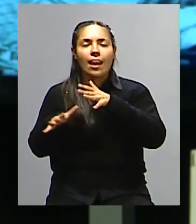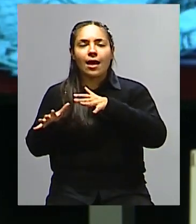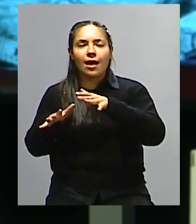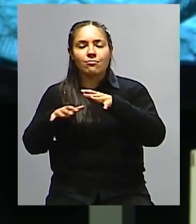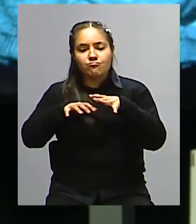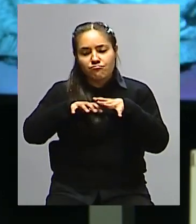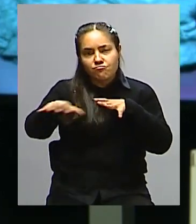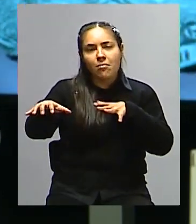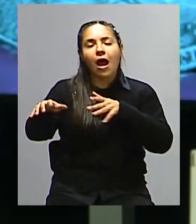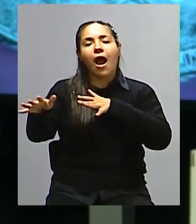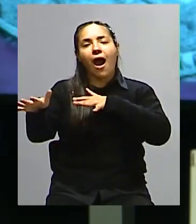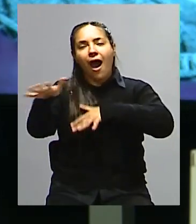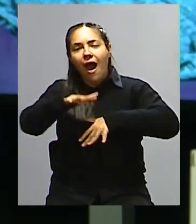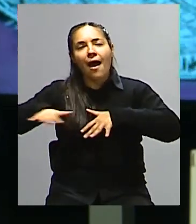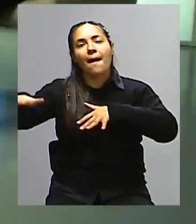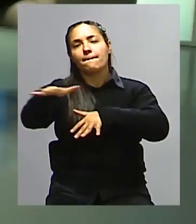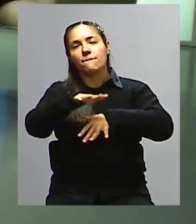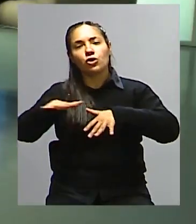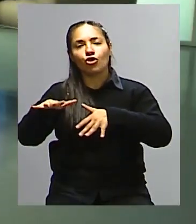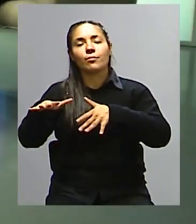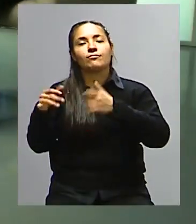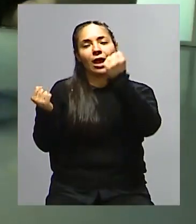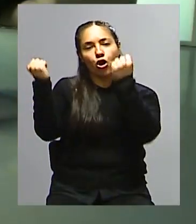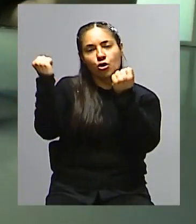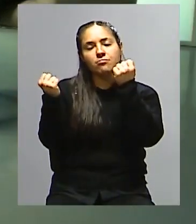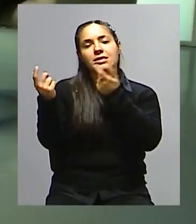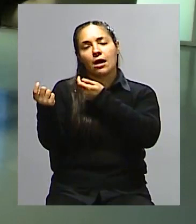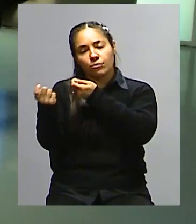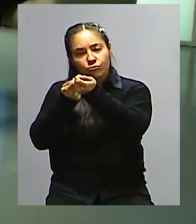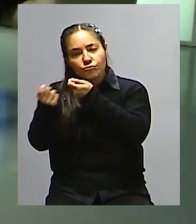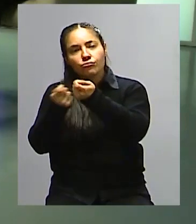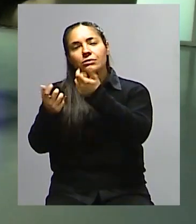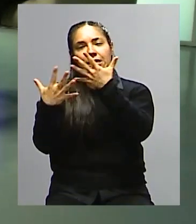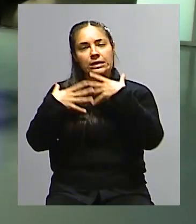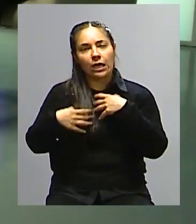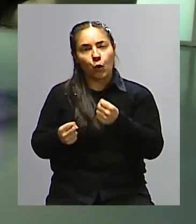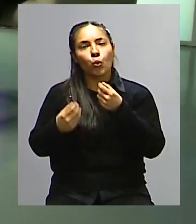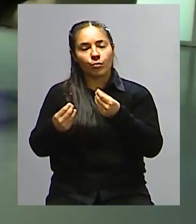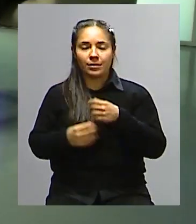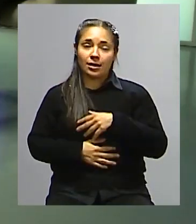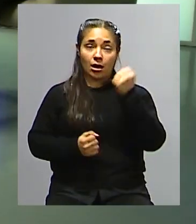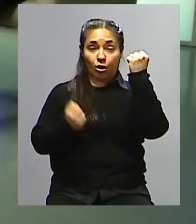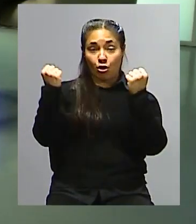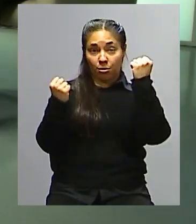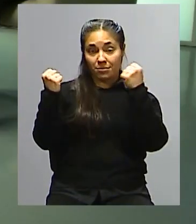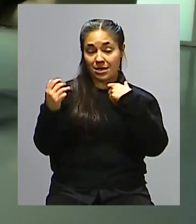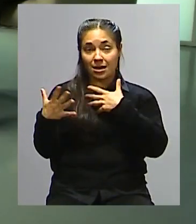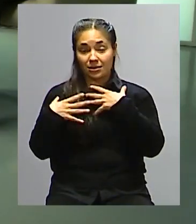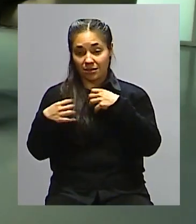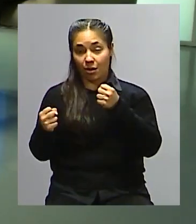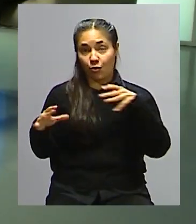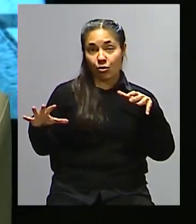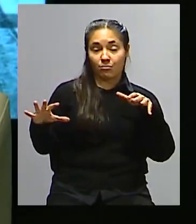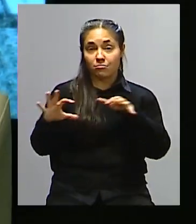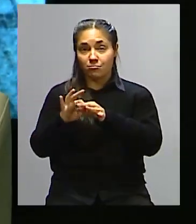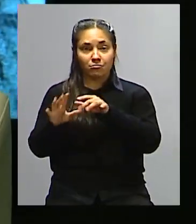la gestión, la economía de la salud. Bueno, hay un, digamos, la economía es a la salud un área